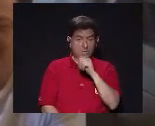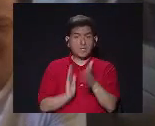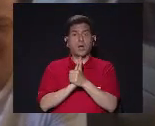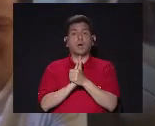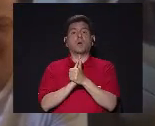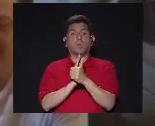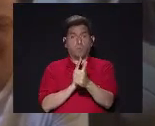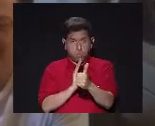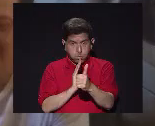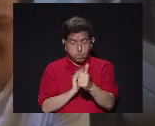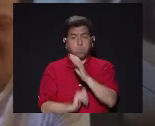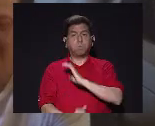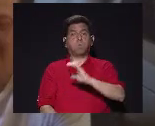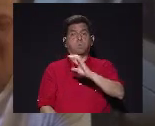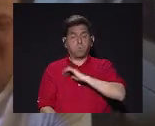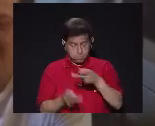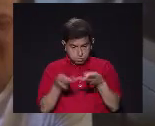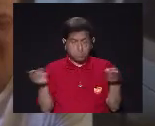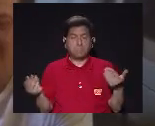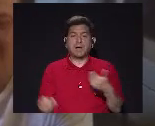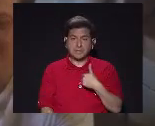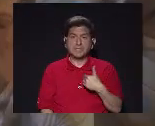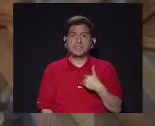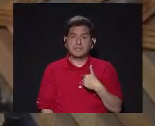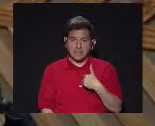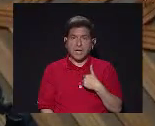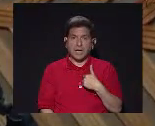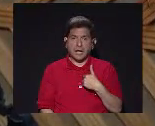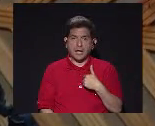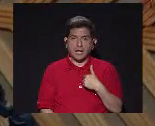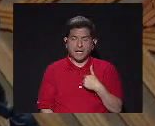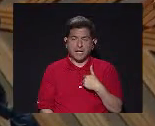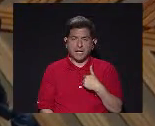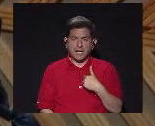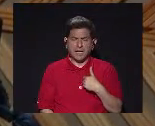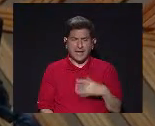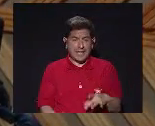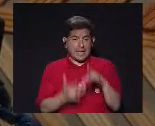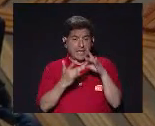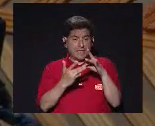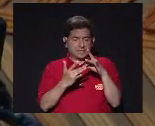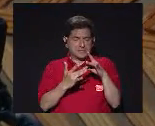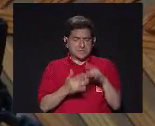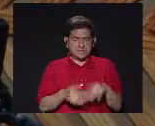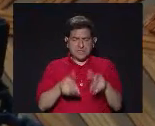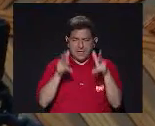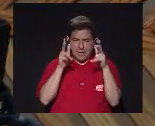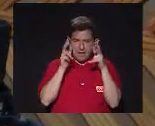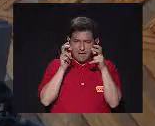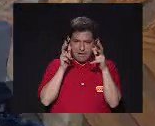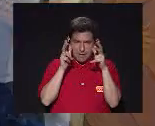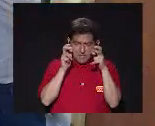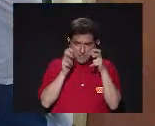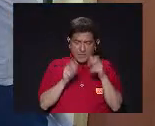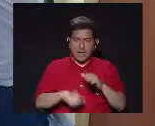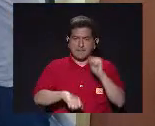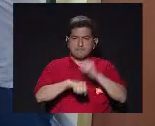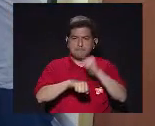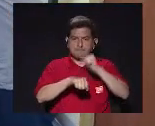di cuenta Del potencial Y de la calidad De ese material Y me captó Especialmente Piedra Negra